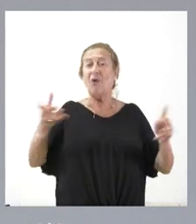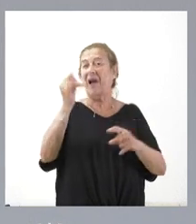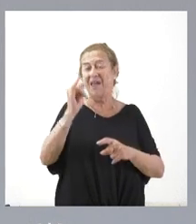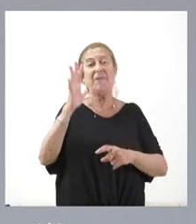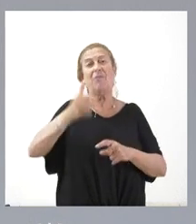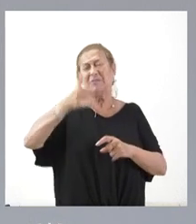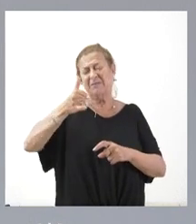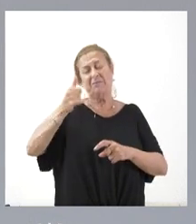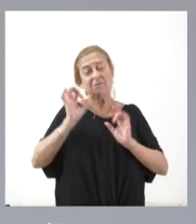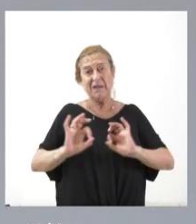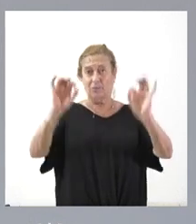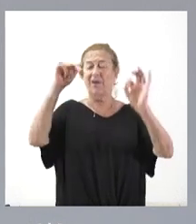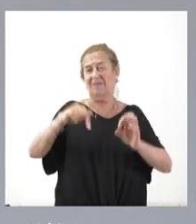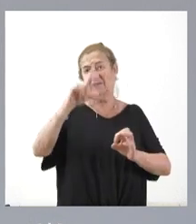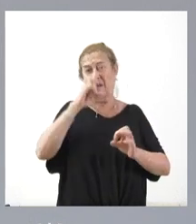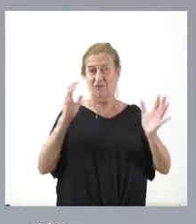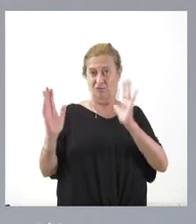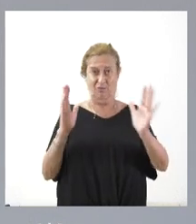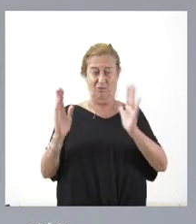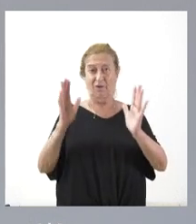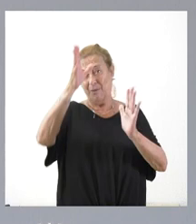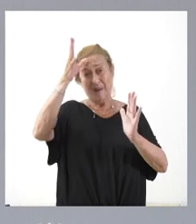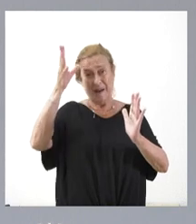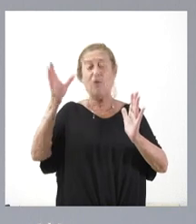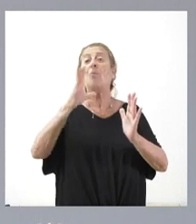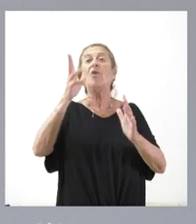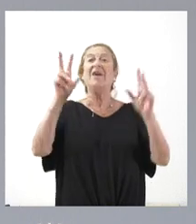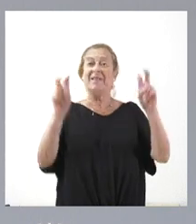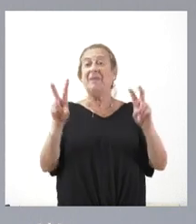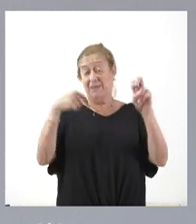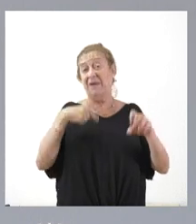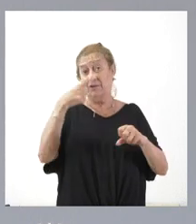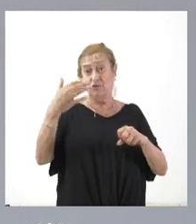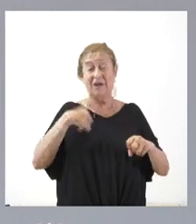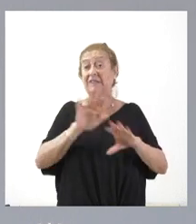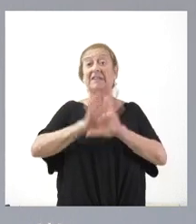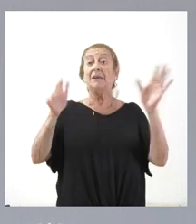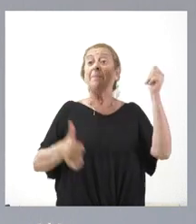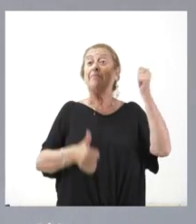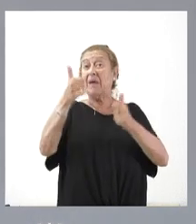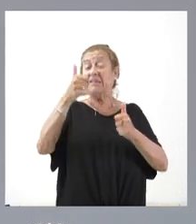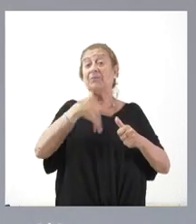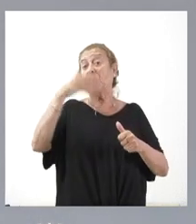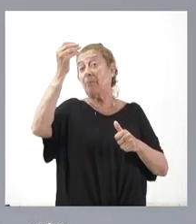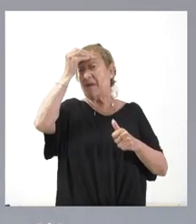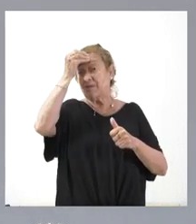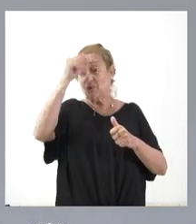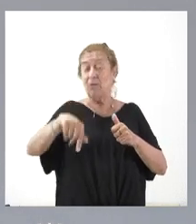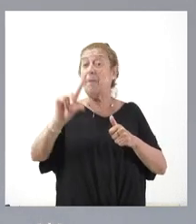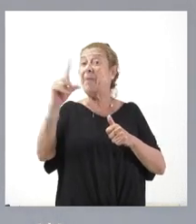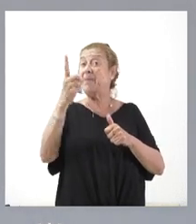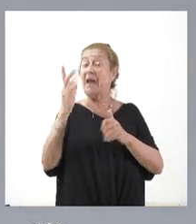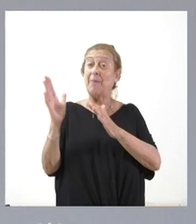muy particularmente en esta época del verano, por las cuestiones que les he señalado. Y, sin más, yo creo que en esta primera parte